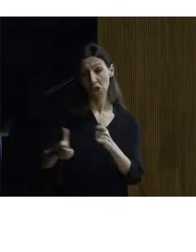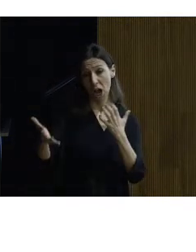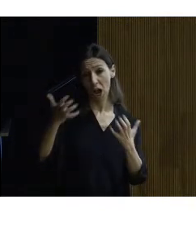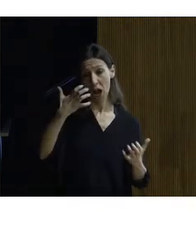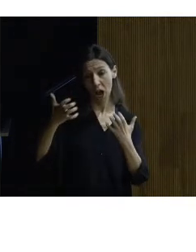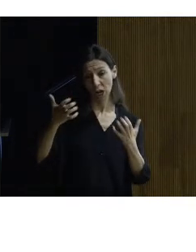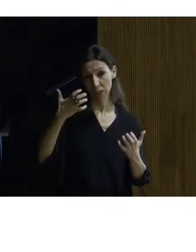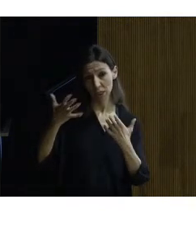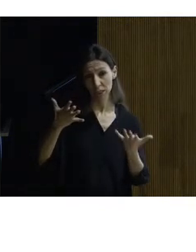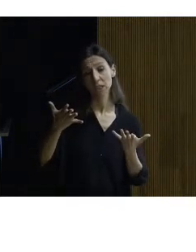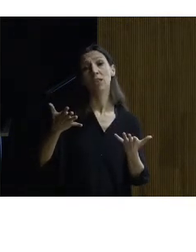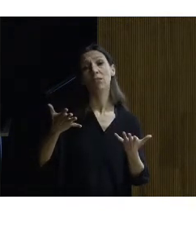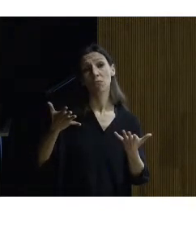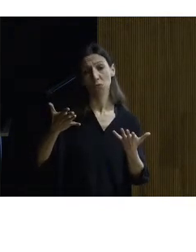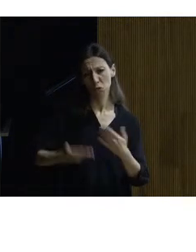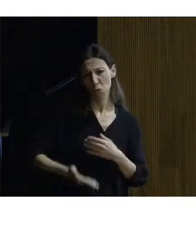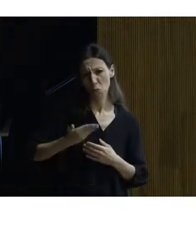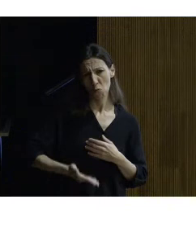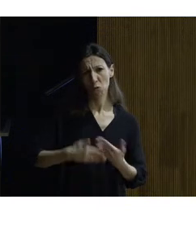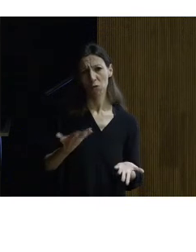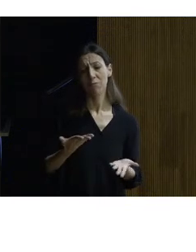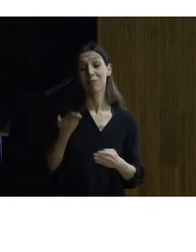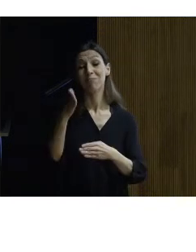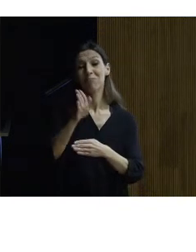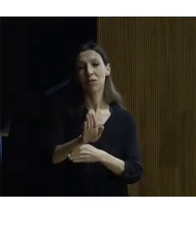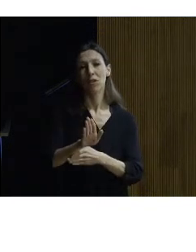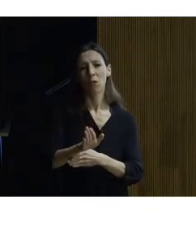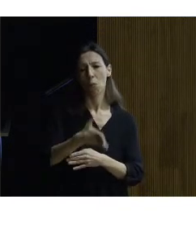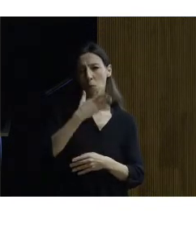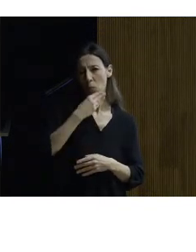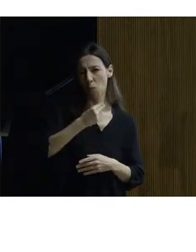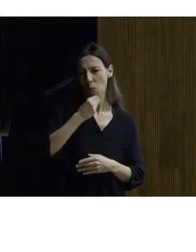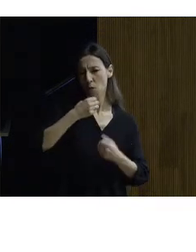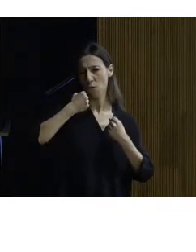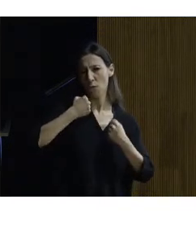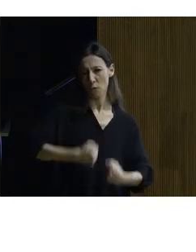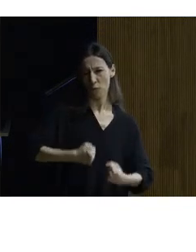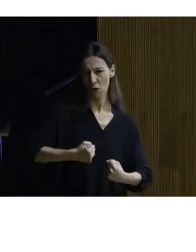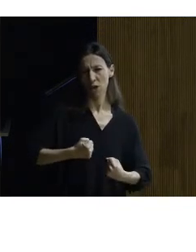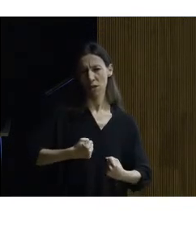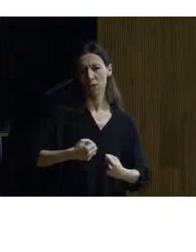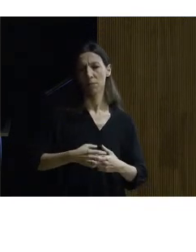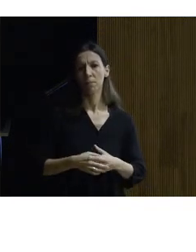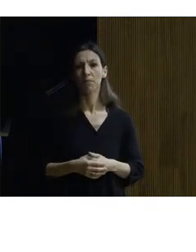máxima categoría que nos lo muestran vigoroso hermoso resultante potente